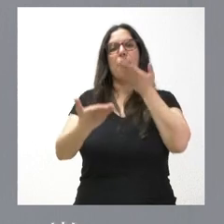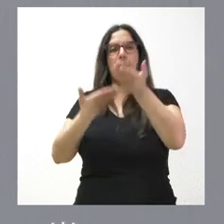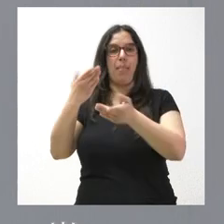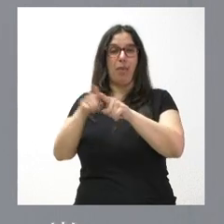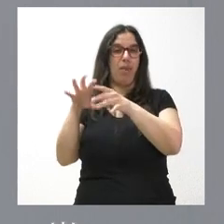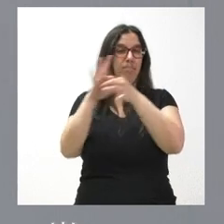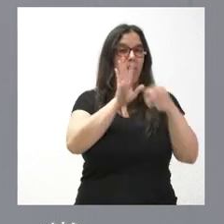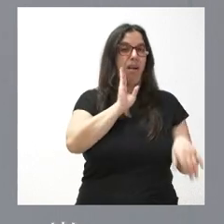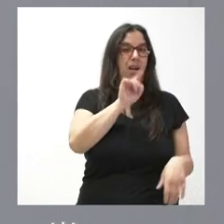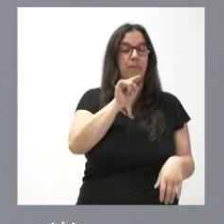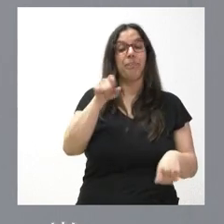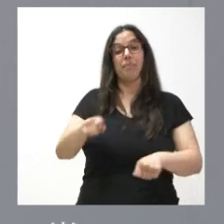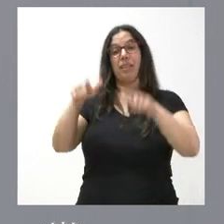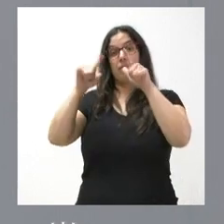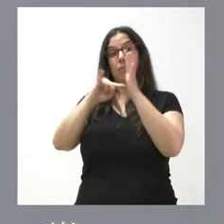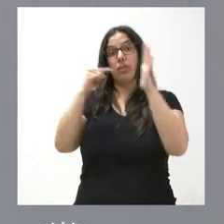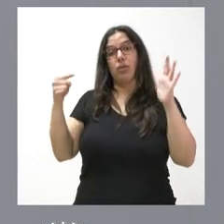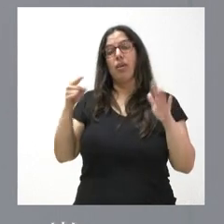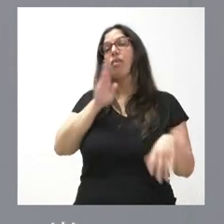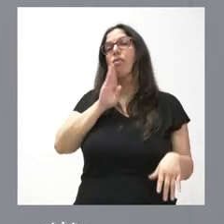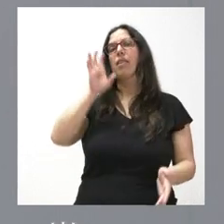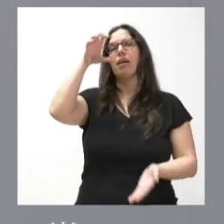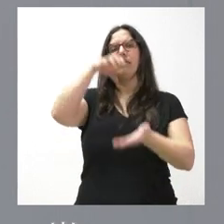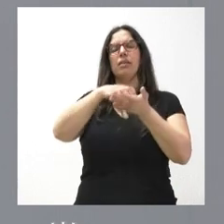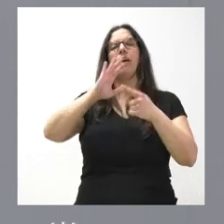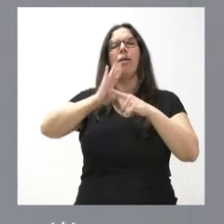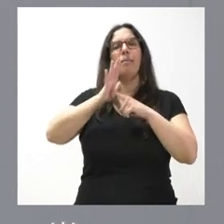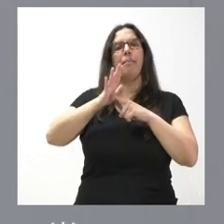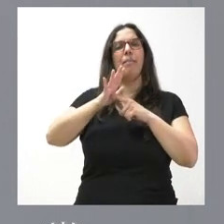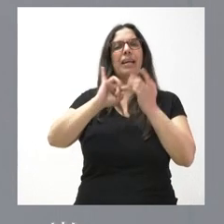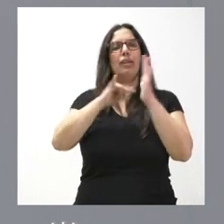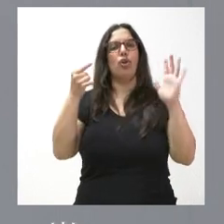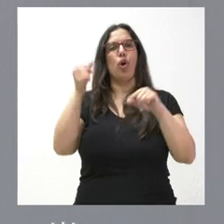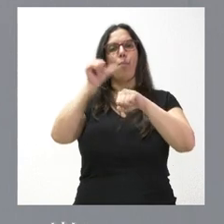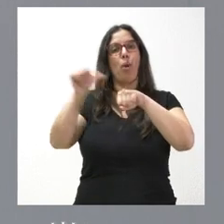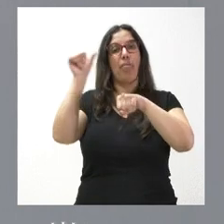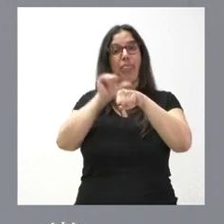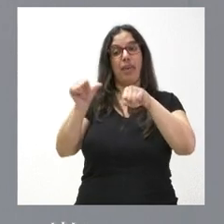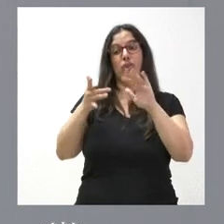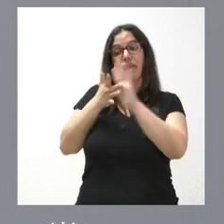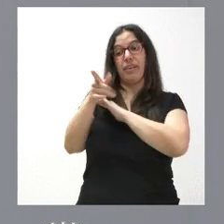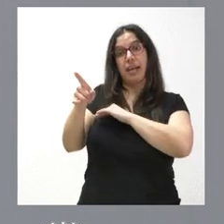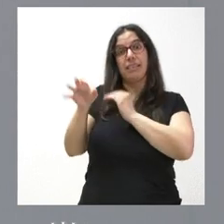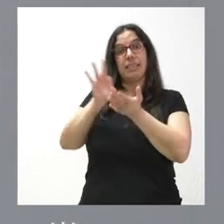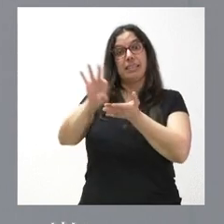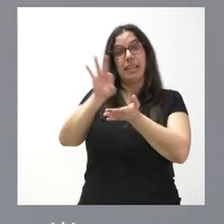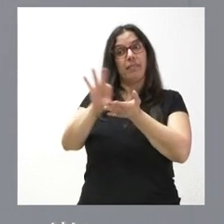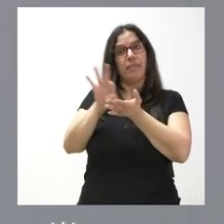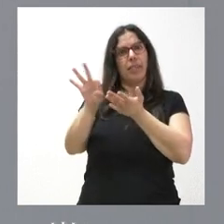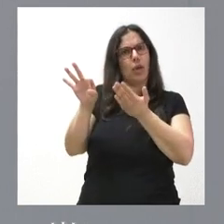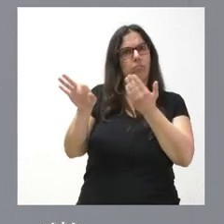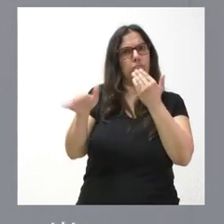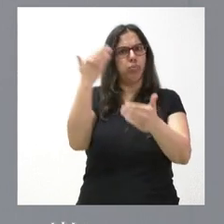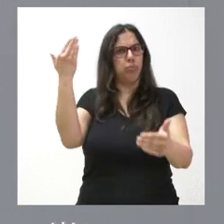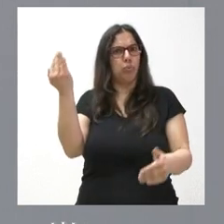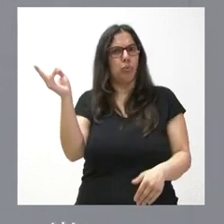Esta plataforma tecnológica está ubicada en el Parque Tecnológico de Boecillo y permite que este servicio, que es pionero e innovador y